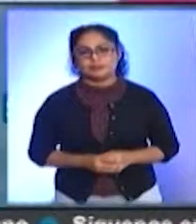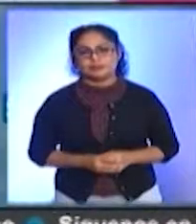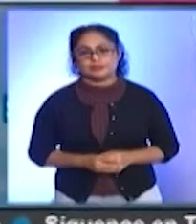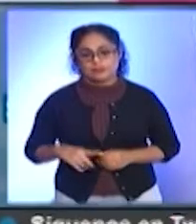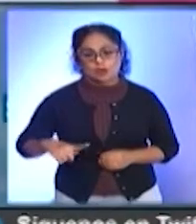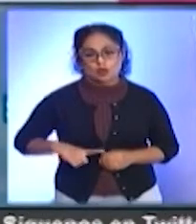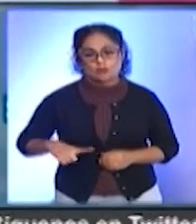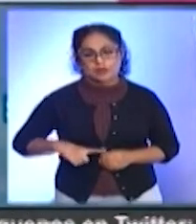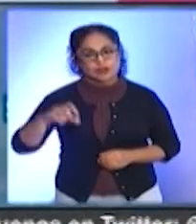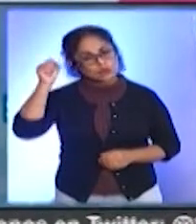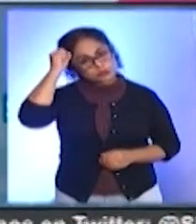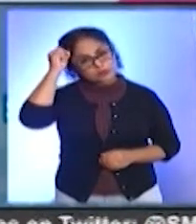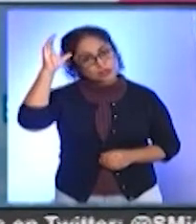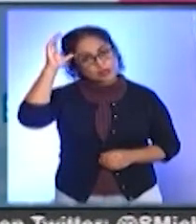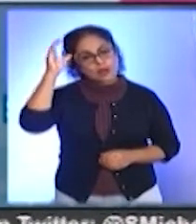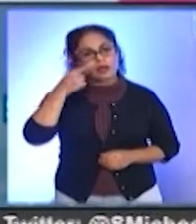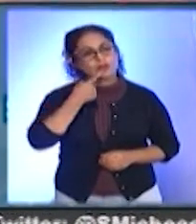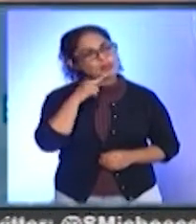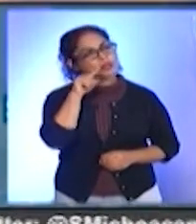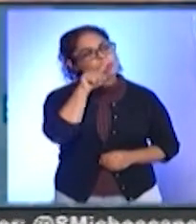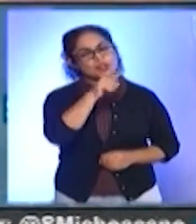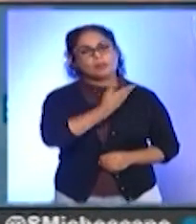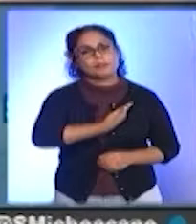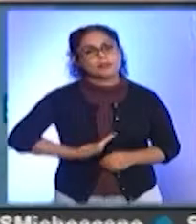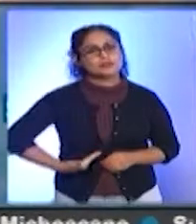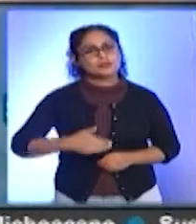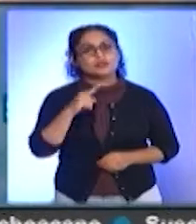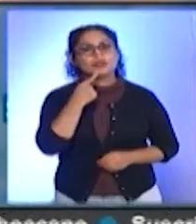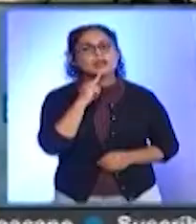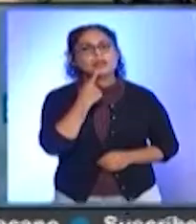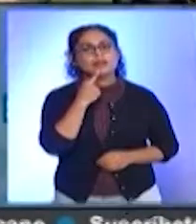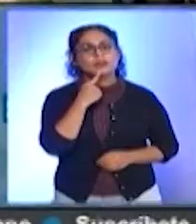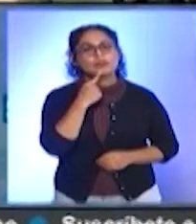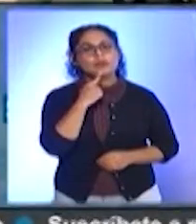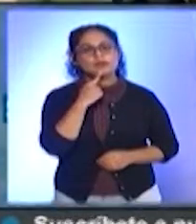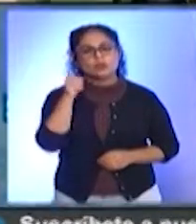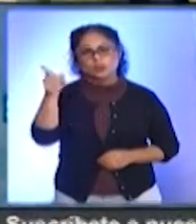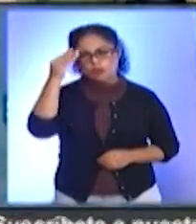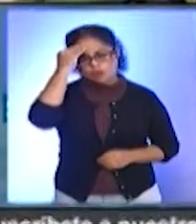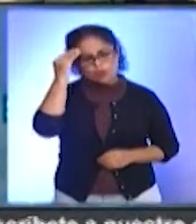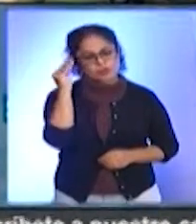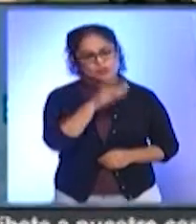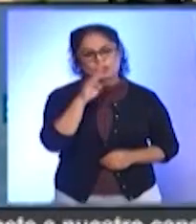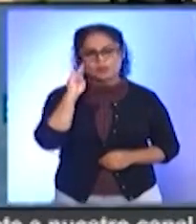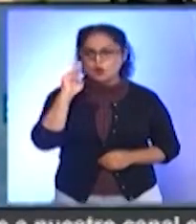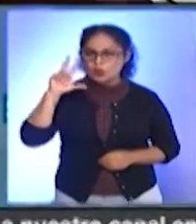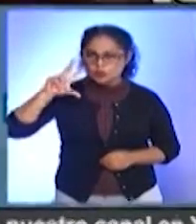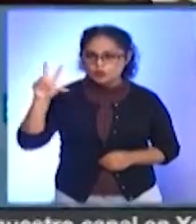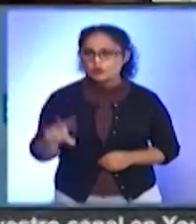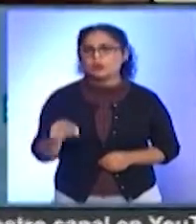El gobernador Silvano Orioles Conejo demandó al presidente Andrés Manuel López Obrador que no abandone a Michoacán y cumpla con los